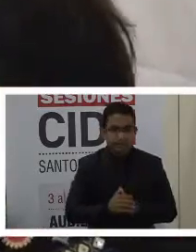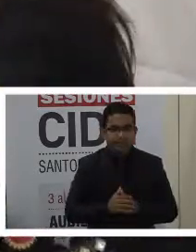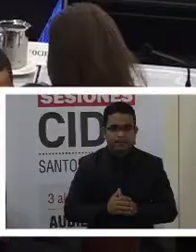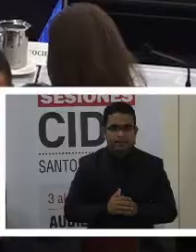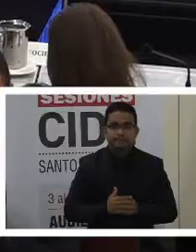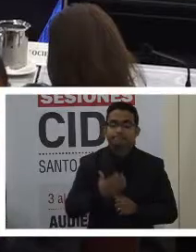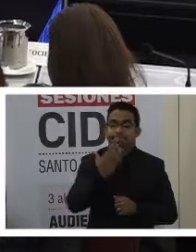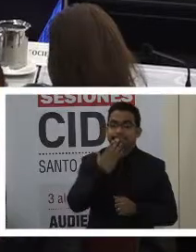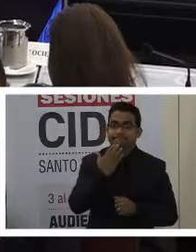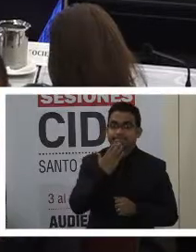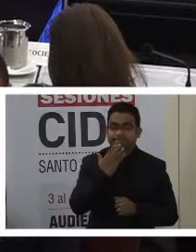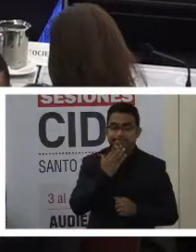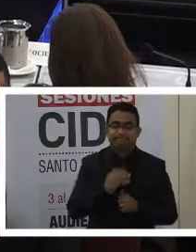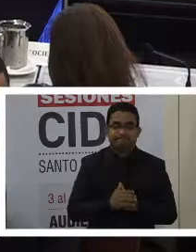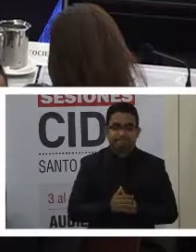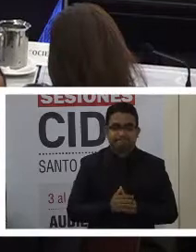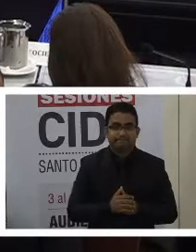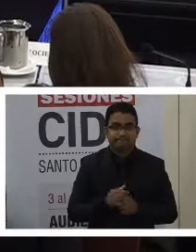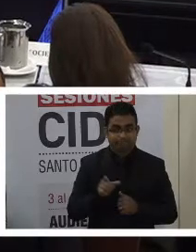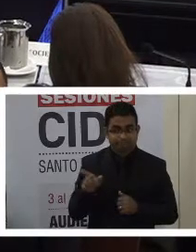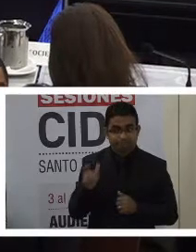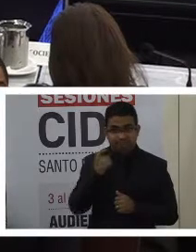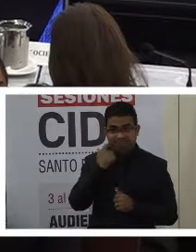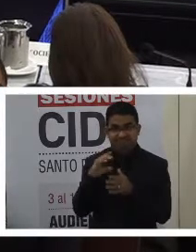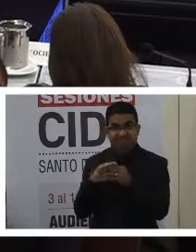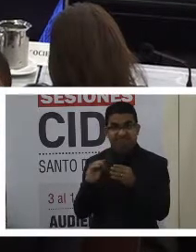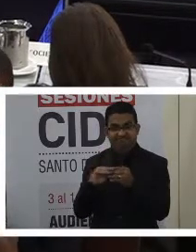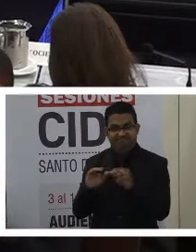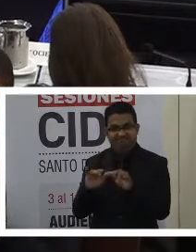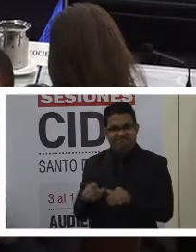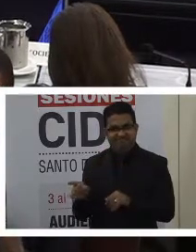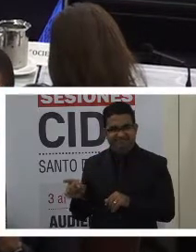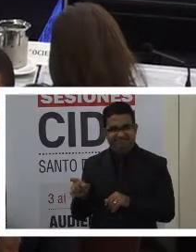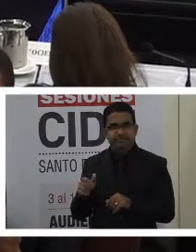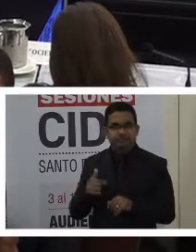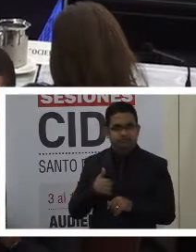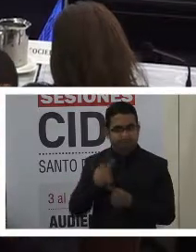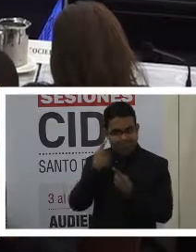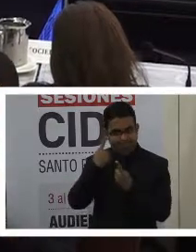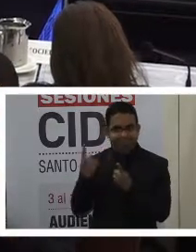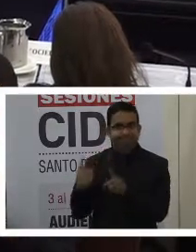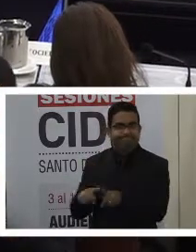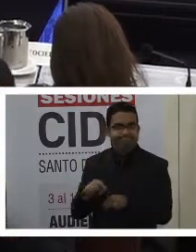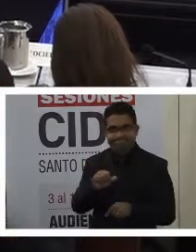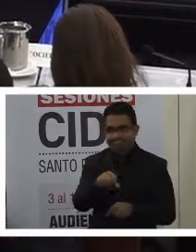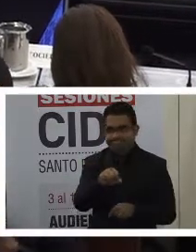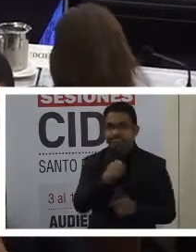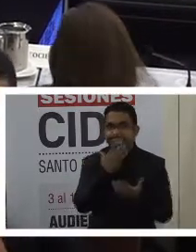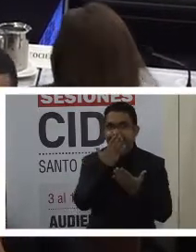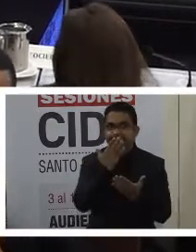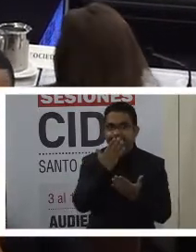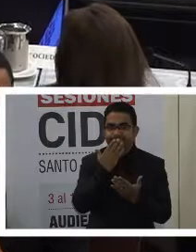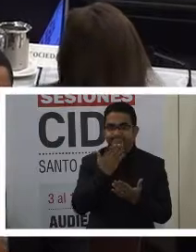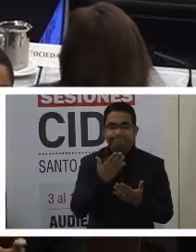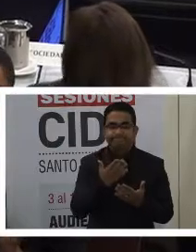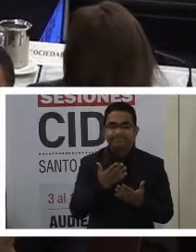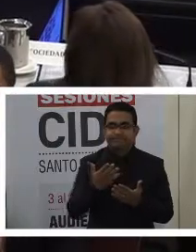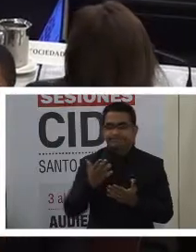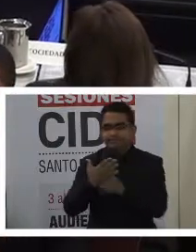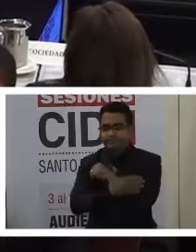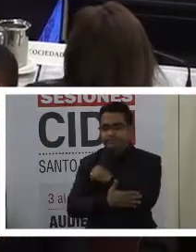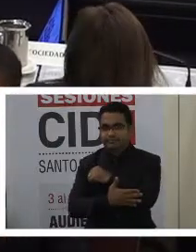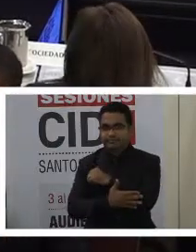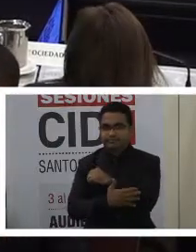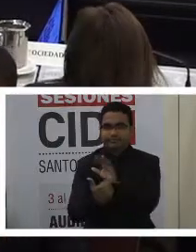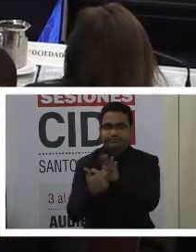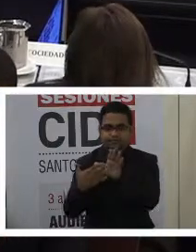Gracias. Yo me uno a las palabras del comisionado Guiguren. Quiero agradecer la presentación del Estado y de la